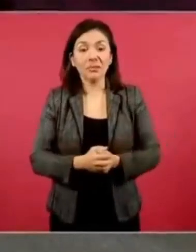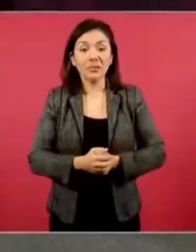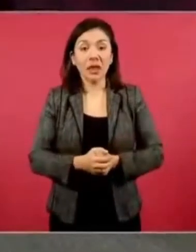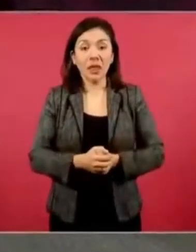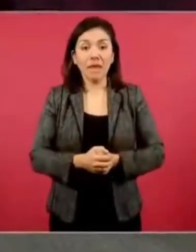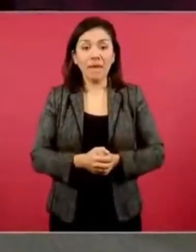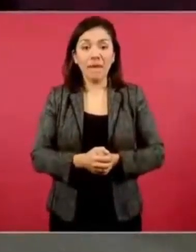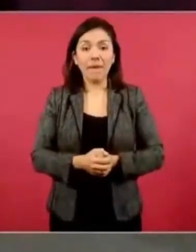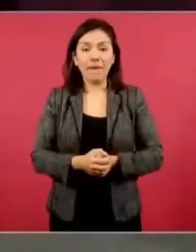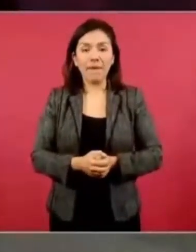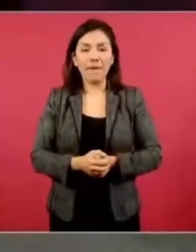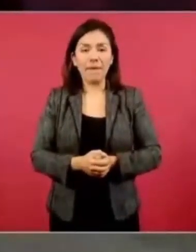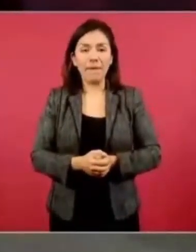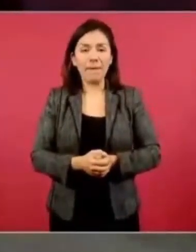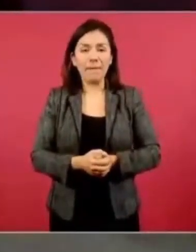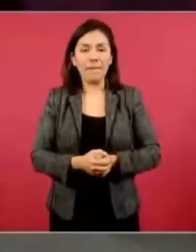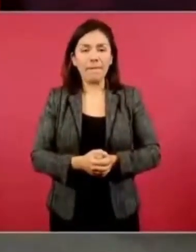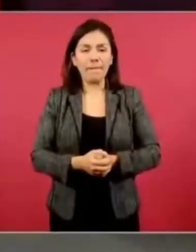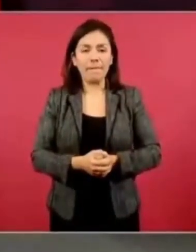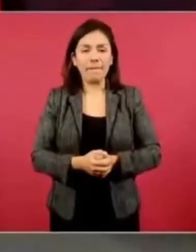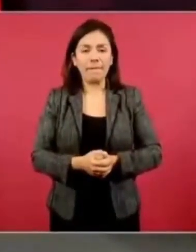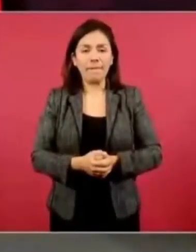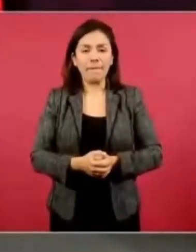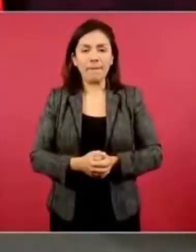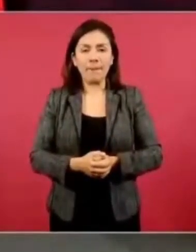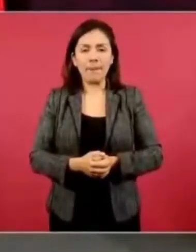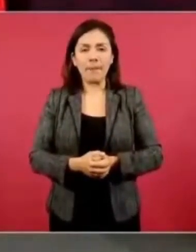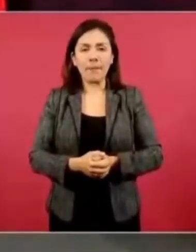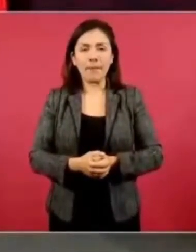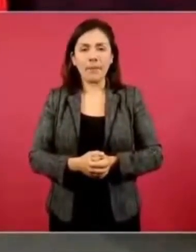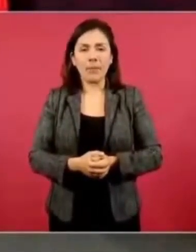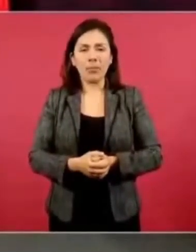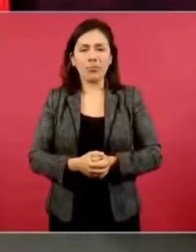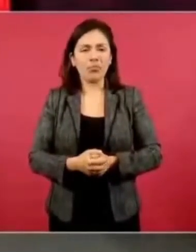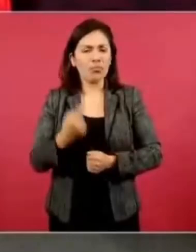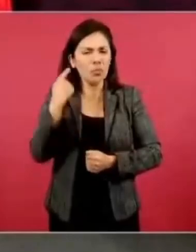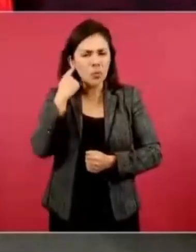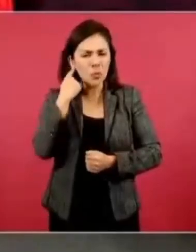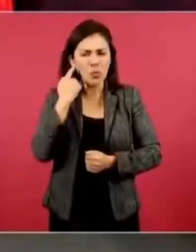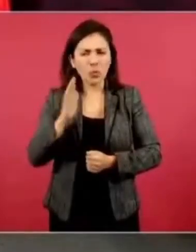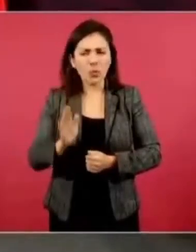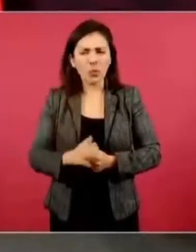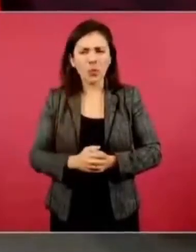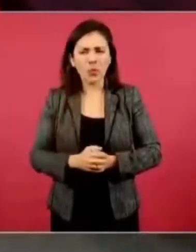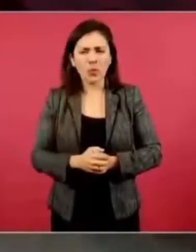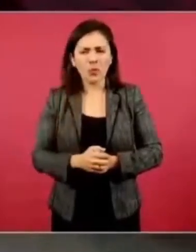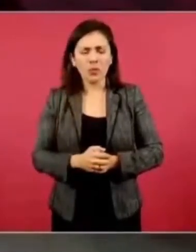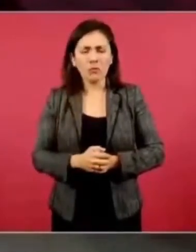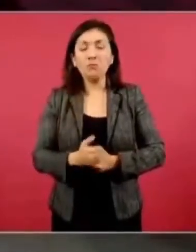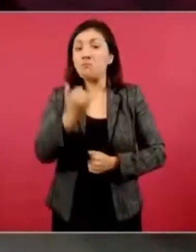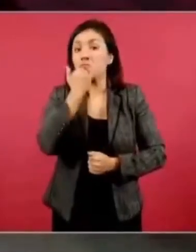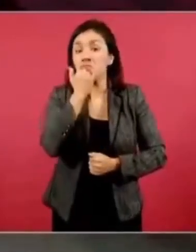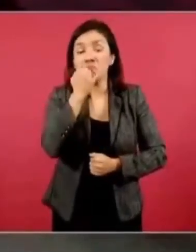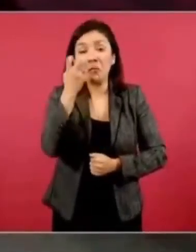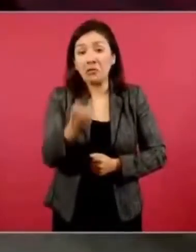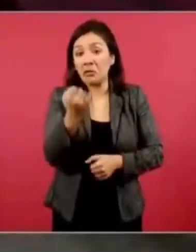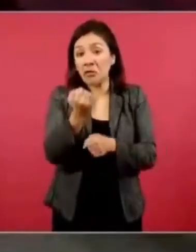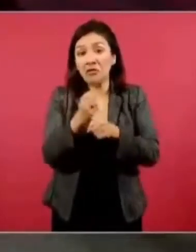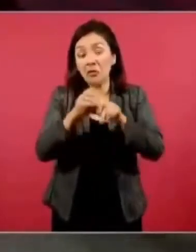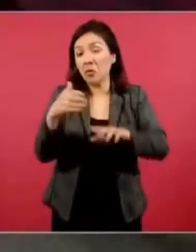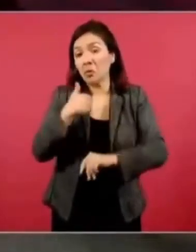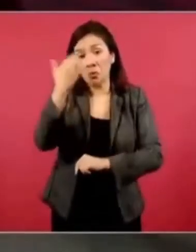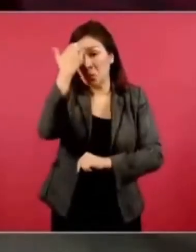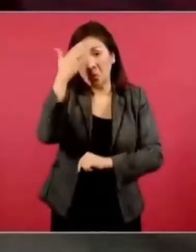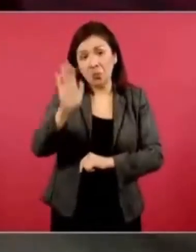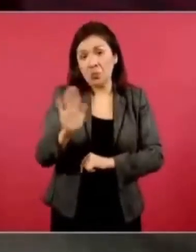¿Hasta el momento detenidos no? No tengo información. Sigue